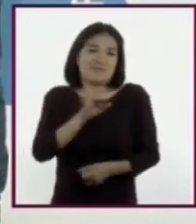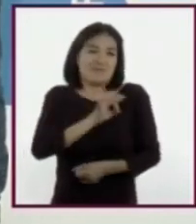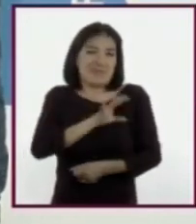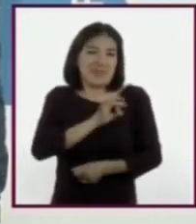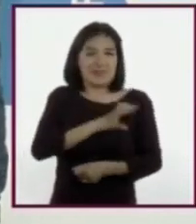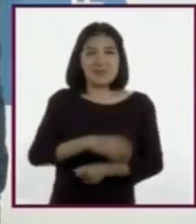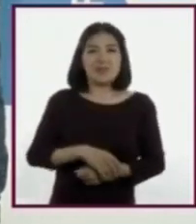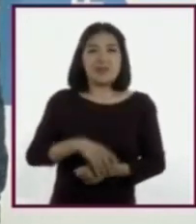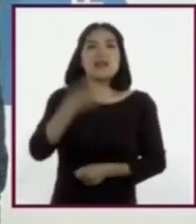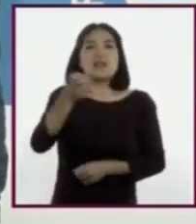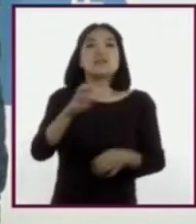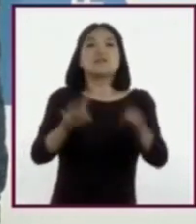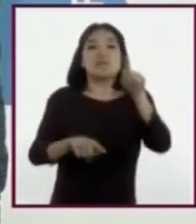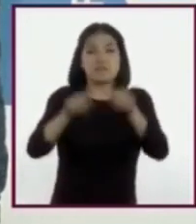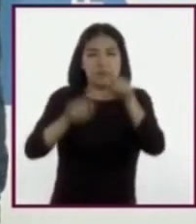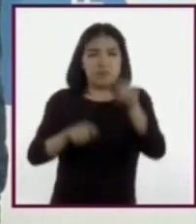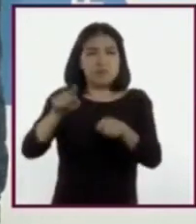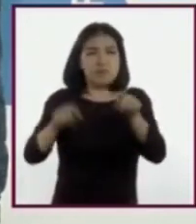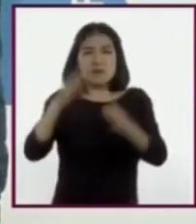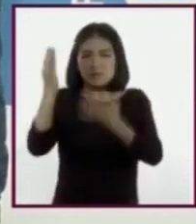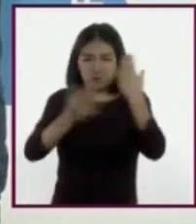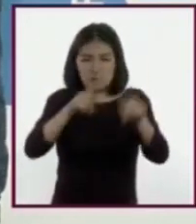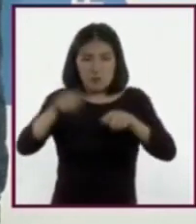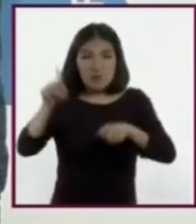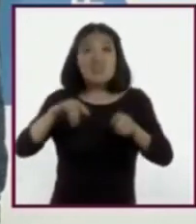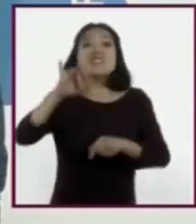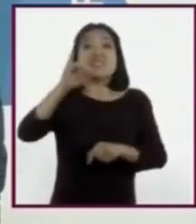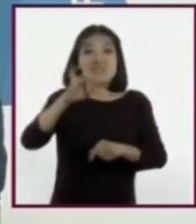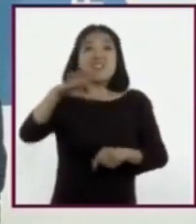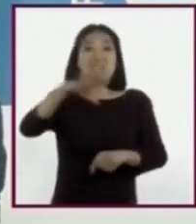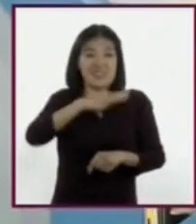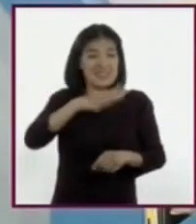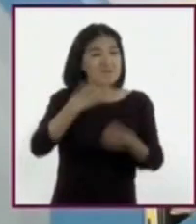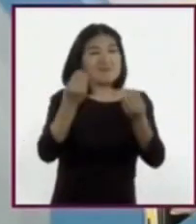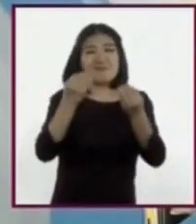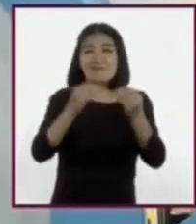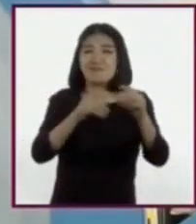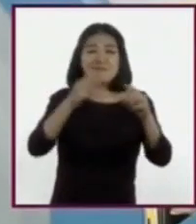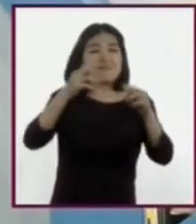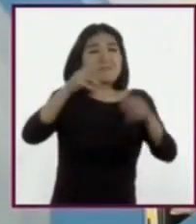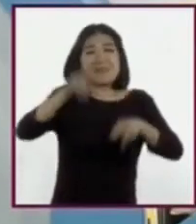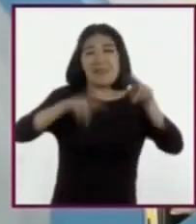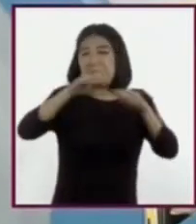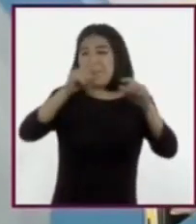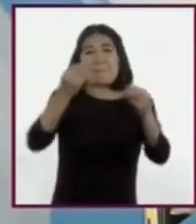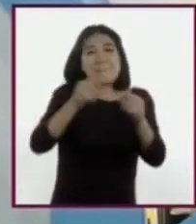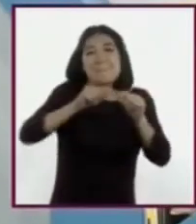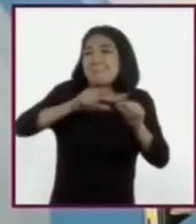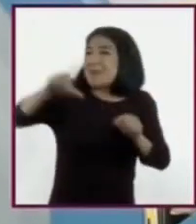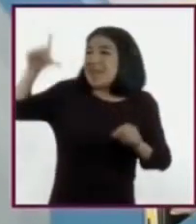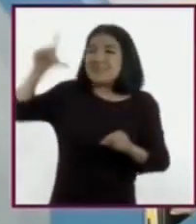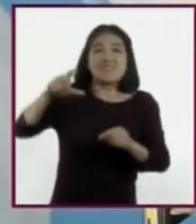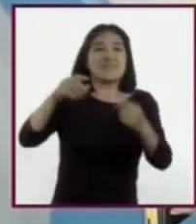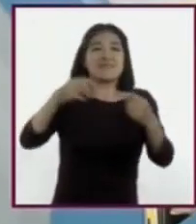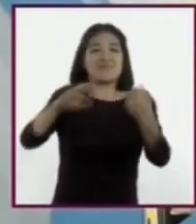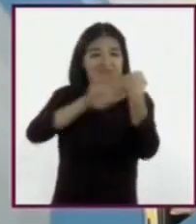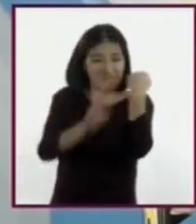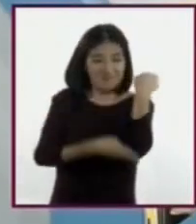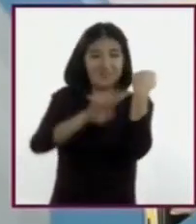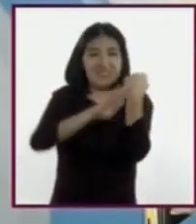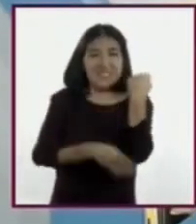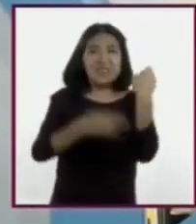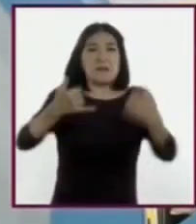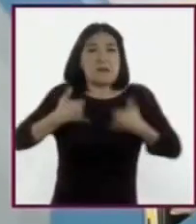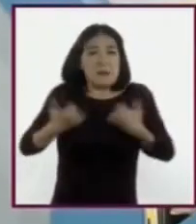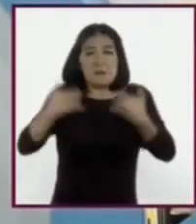las cifras revelan que están muy presentes a nivel mundial y nacional. La Organización para la Cooperación y el Desarrollo